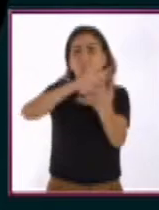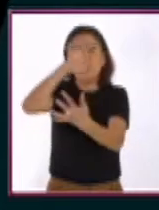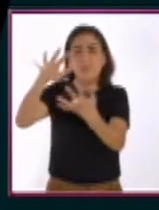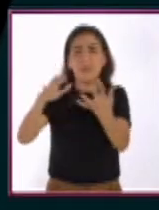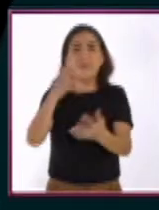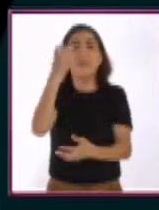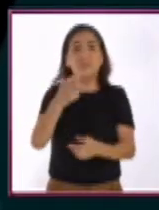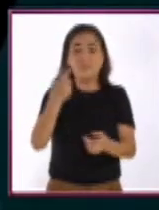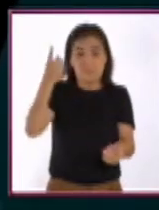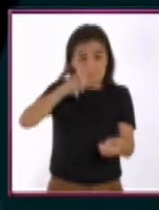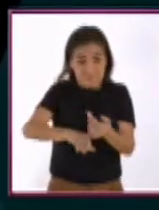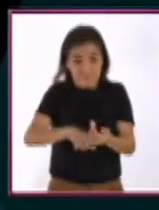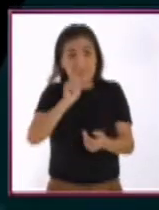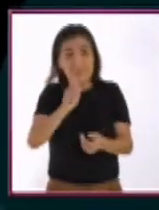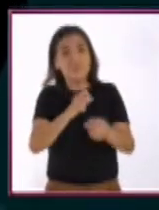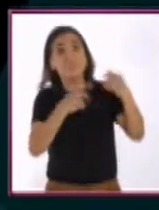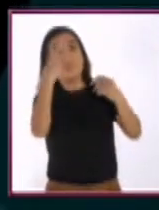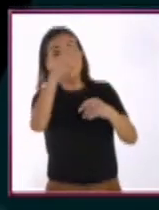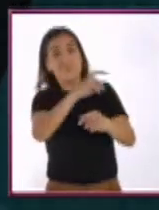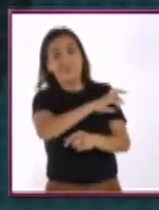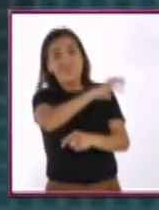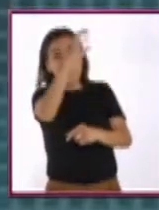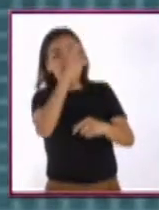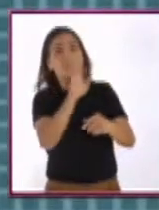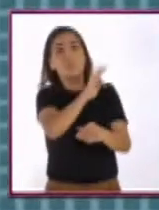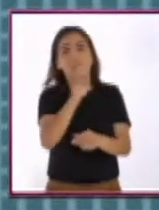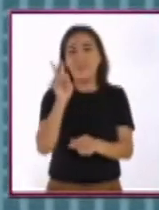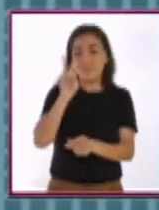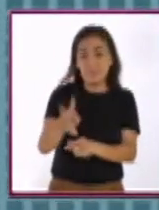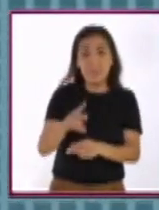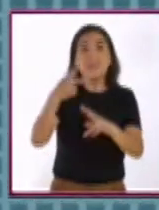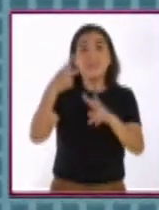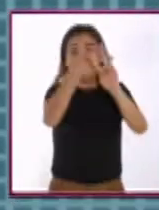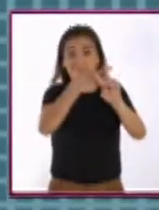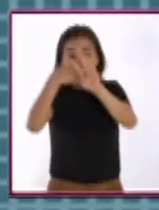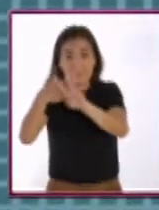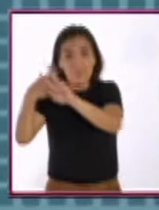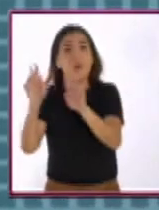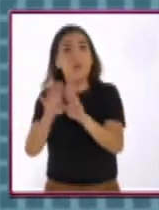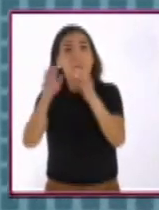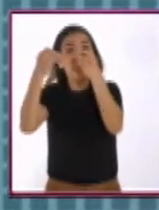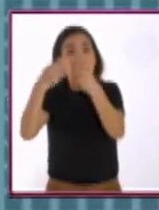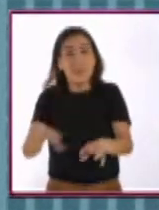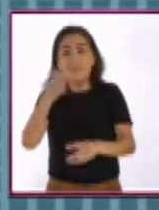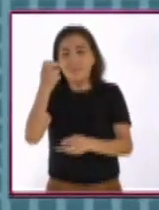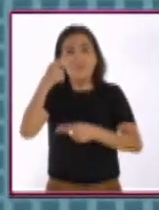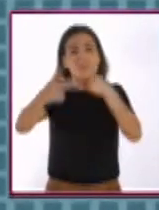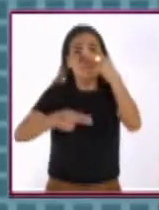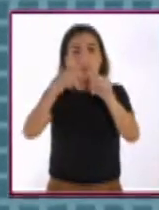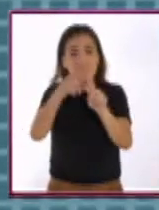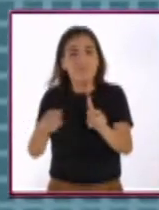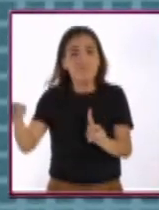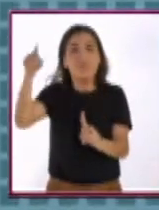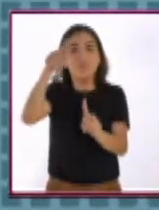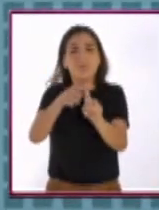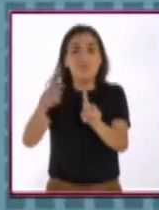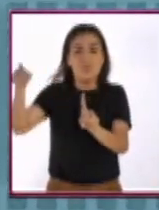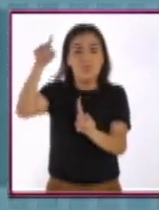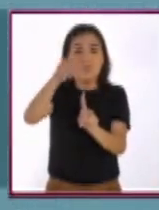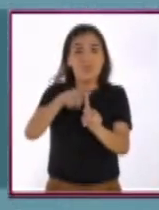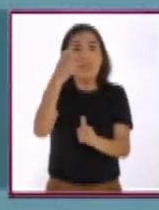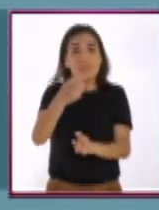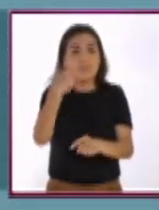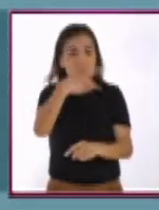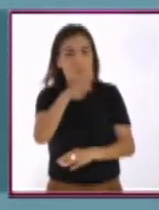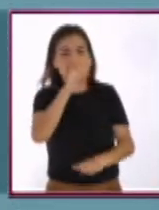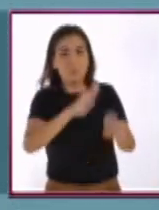que se ve incluso desde el espacio exterior. Además de perder las estrellas, la contaminación lumínica afecta los ciclos